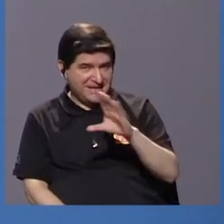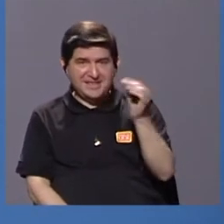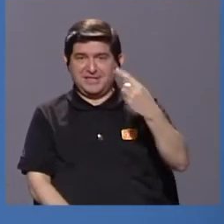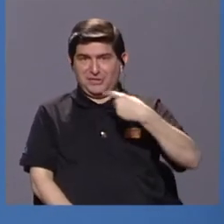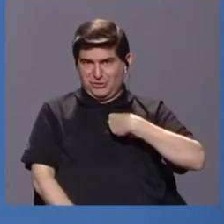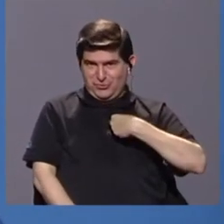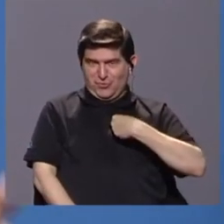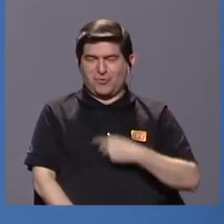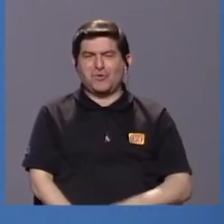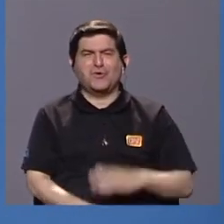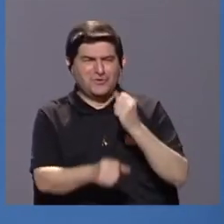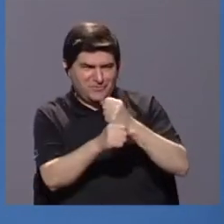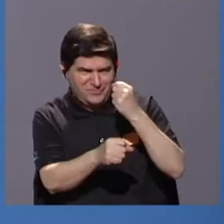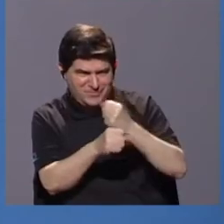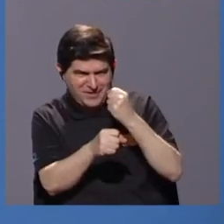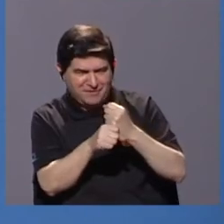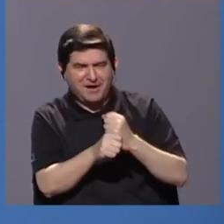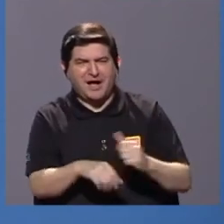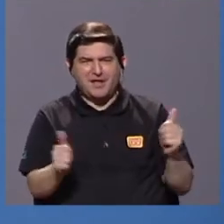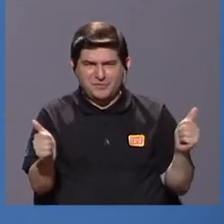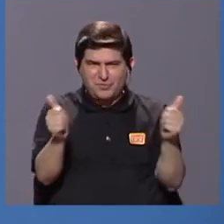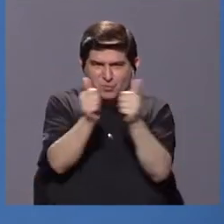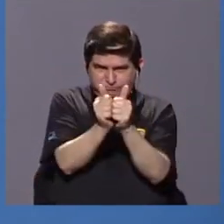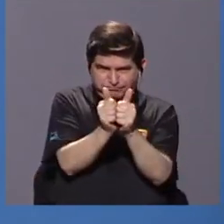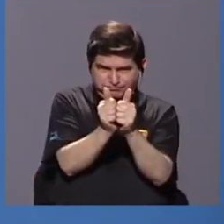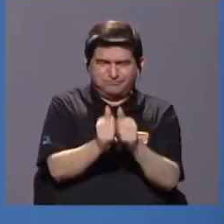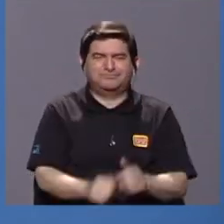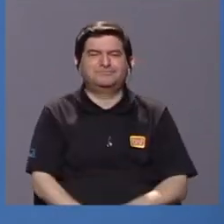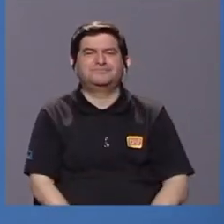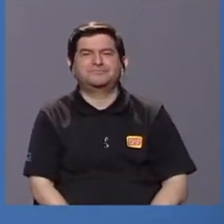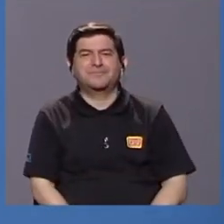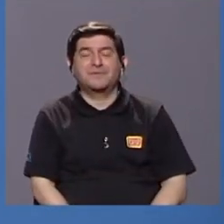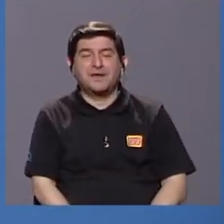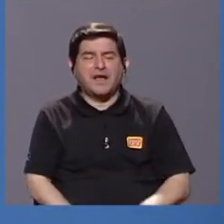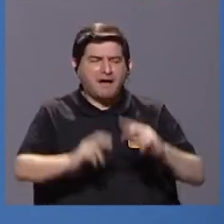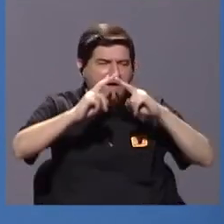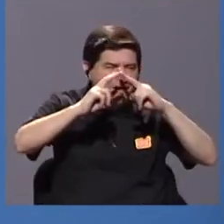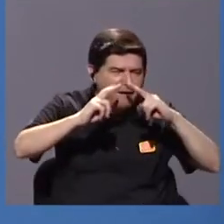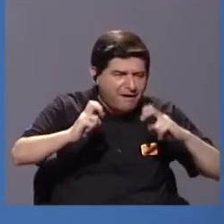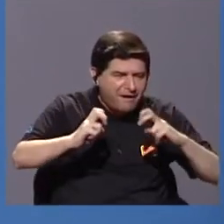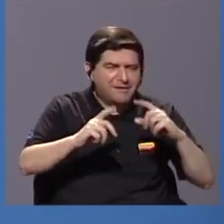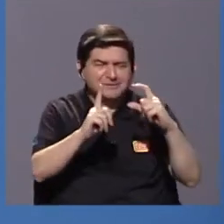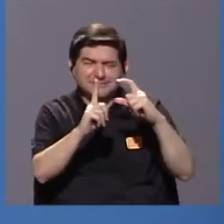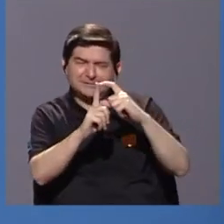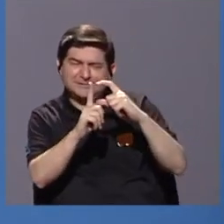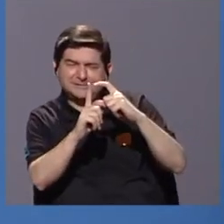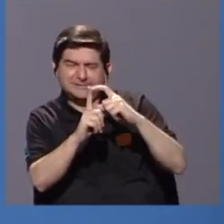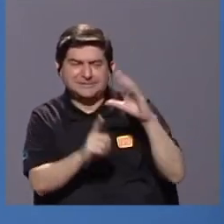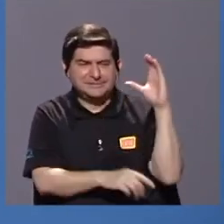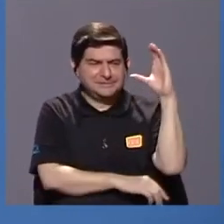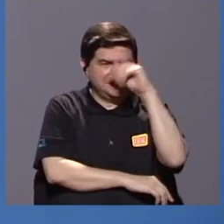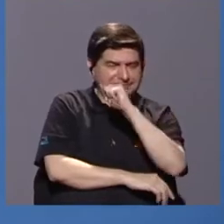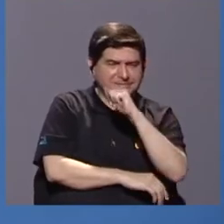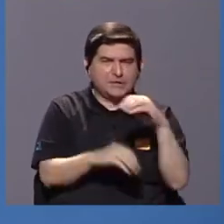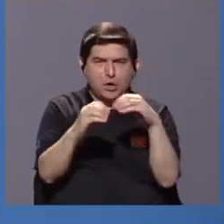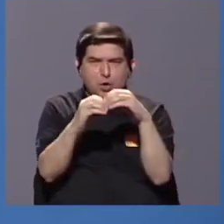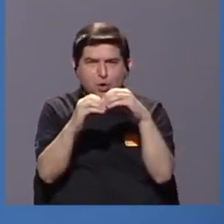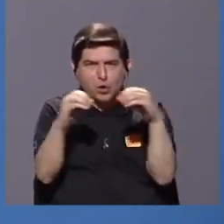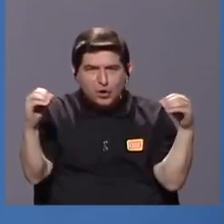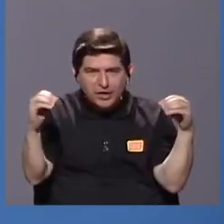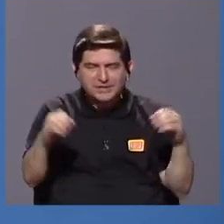estamos trabajando a la par, uno sentado junto al otro, estamos analizando el término, vemos oraciones,